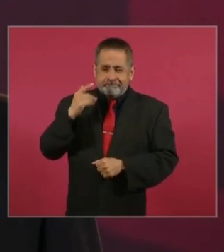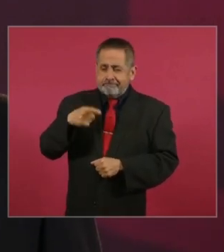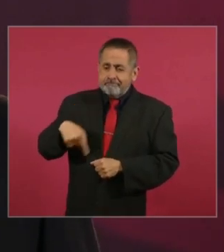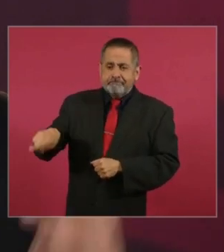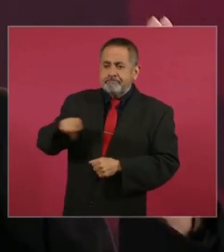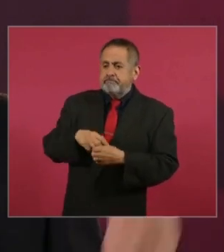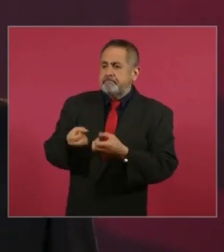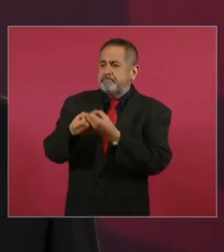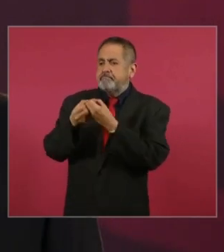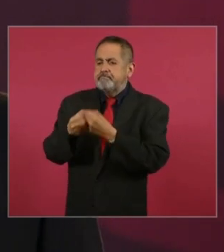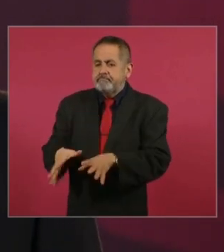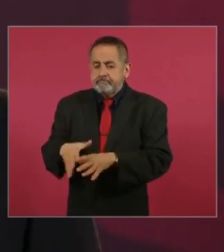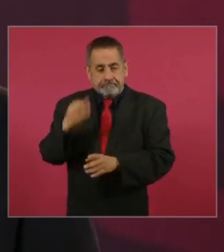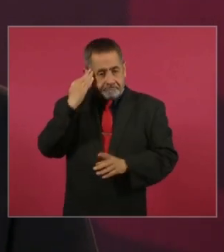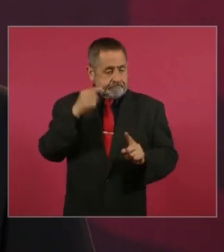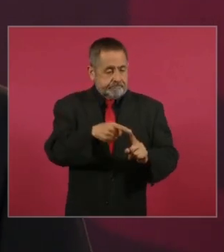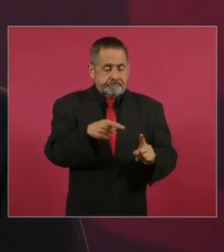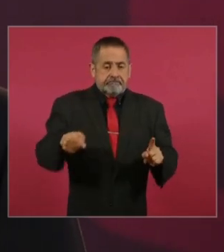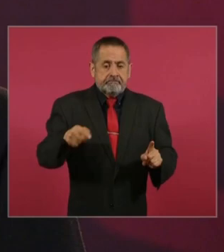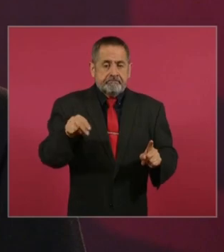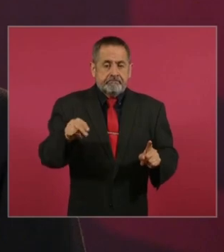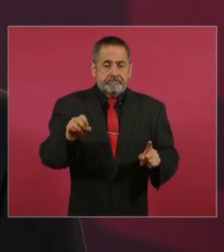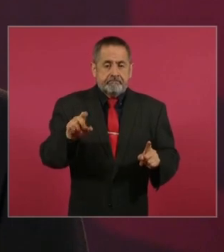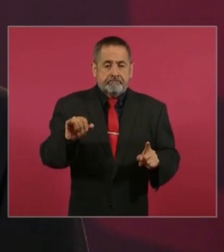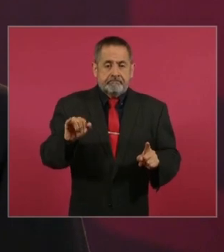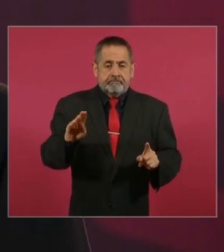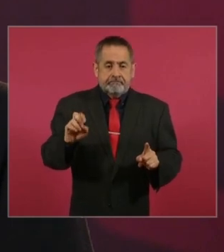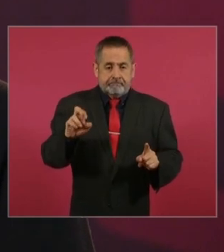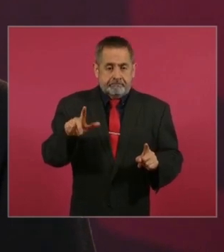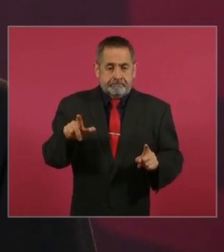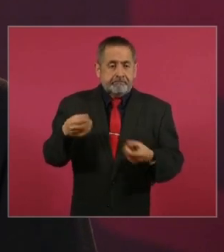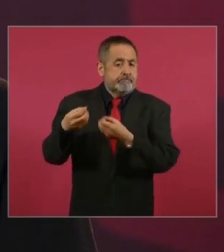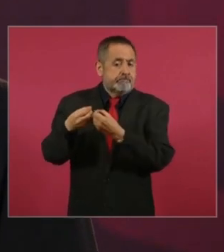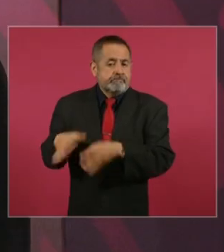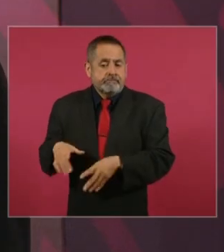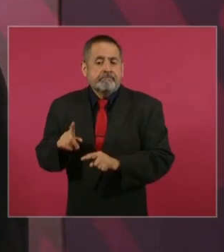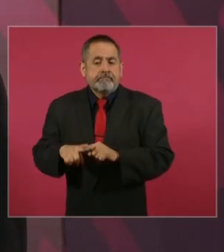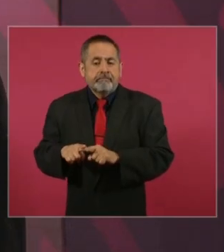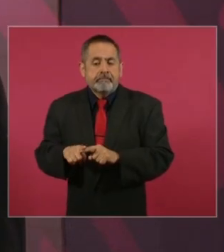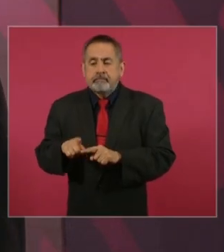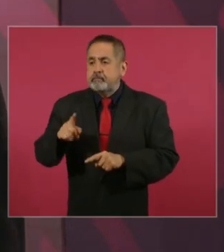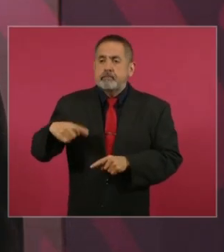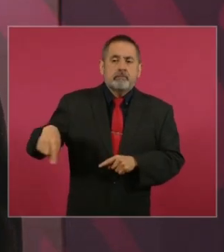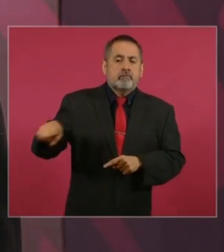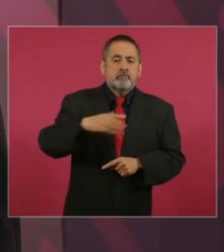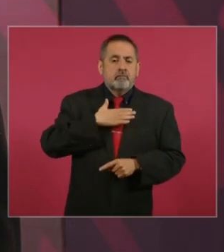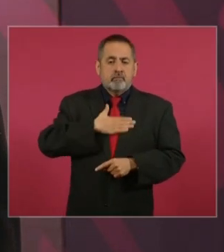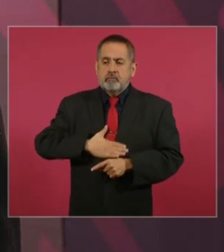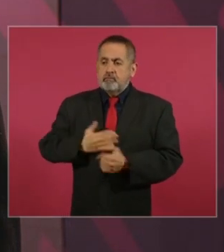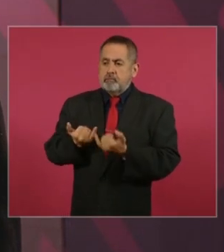en el periodo neoliberal fue lo relacionado con la justicia social.